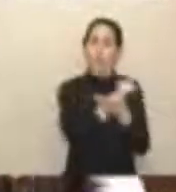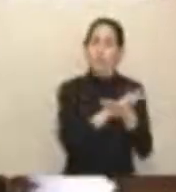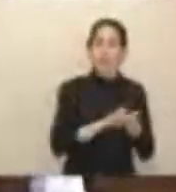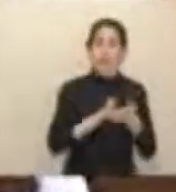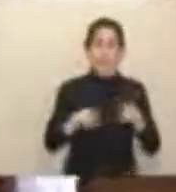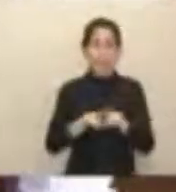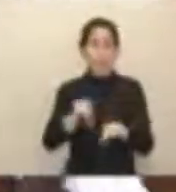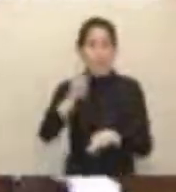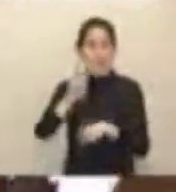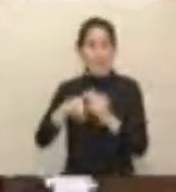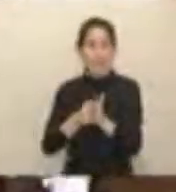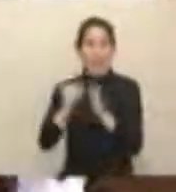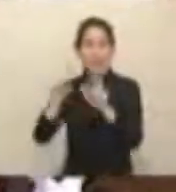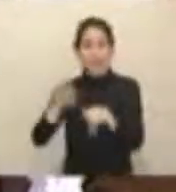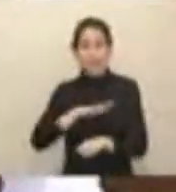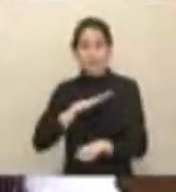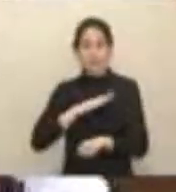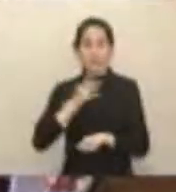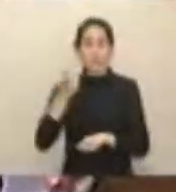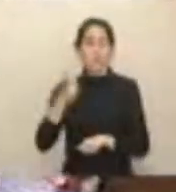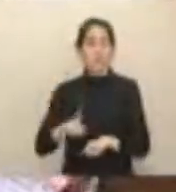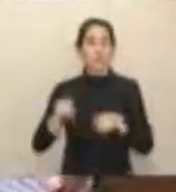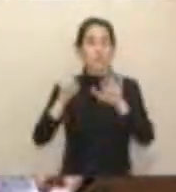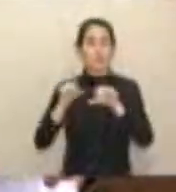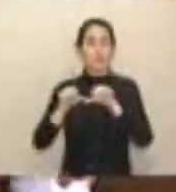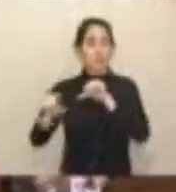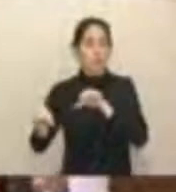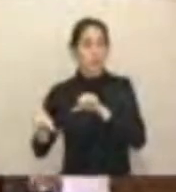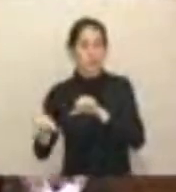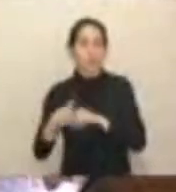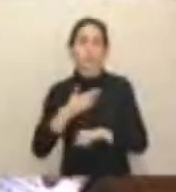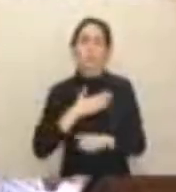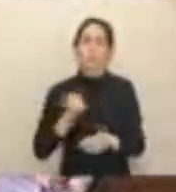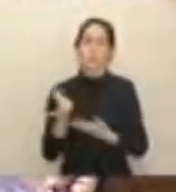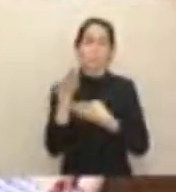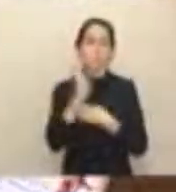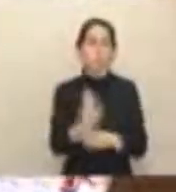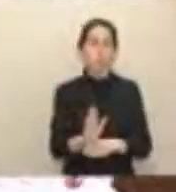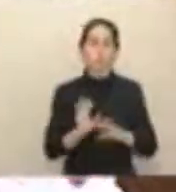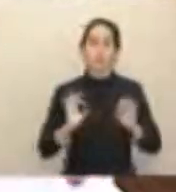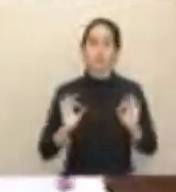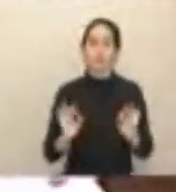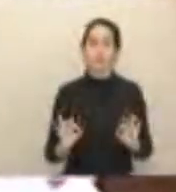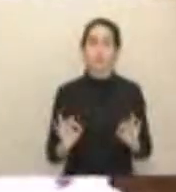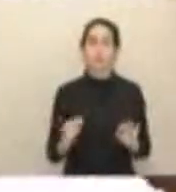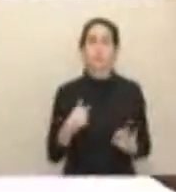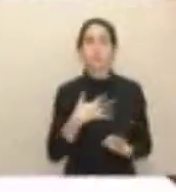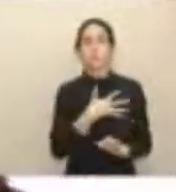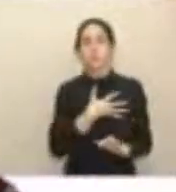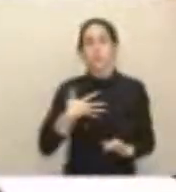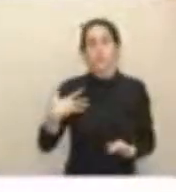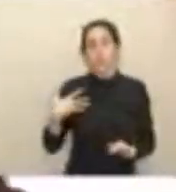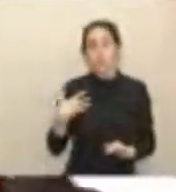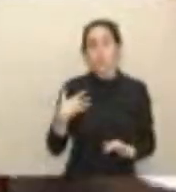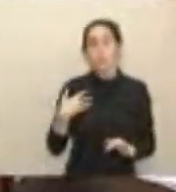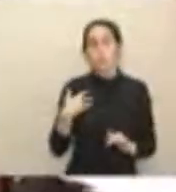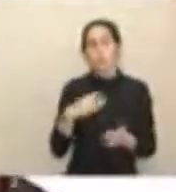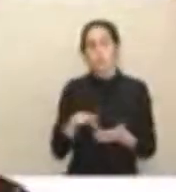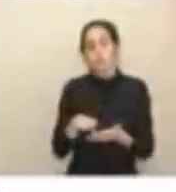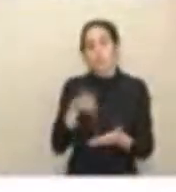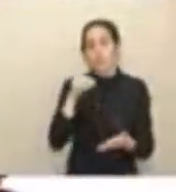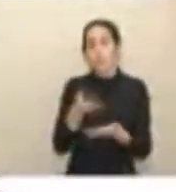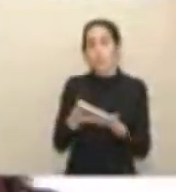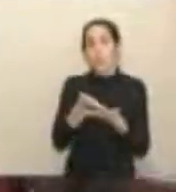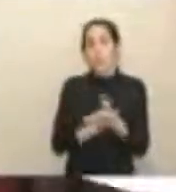a seis y como lo es de seis en adelante. Esa, desde luego, es nuestra propuesta y creemos interpretar una buena parte, aquí